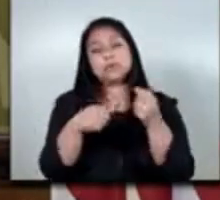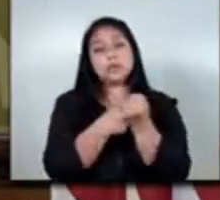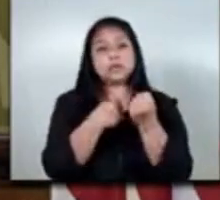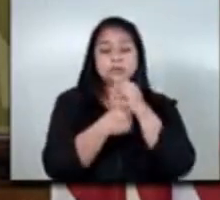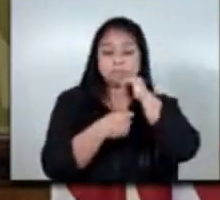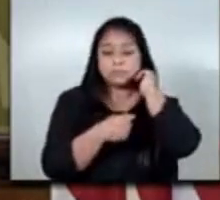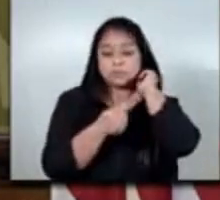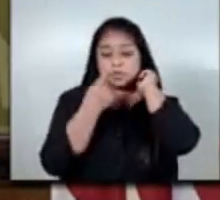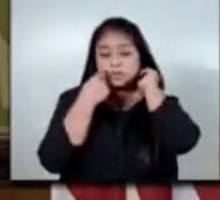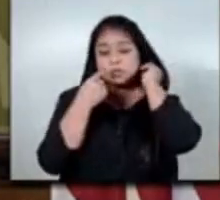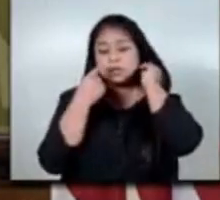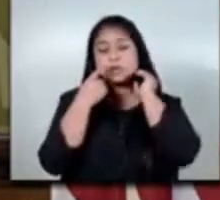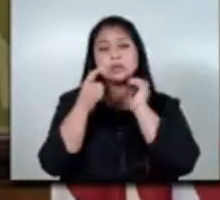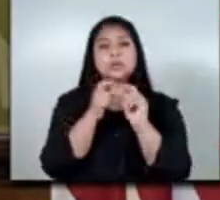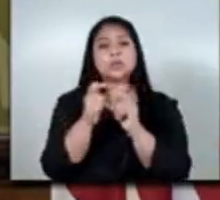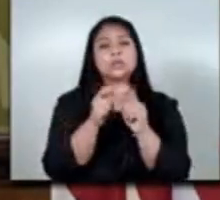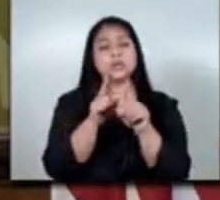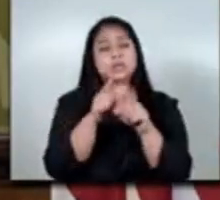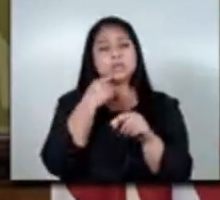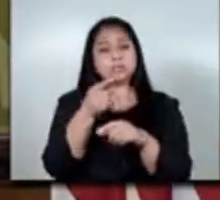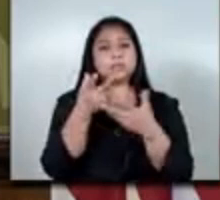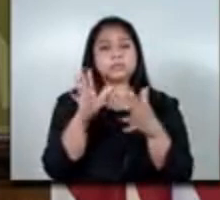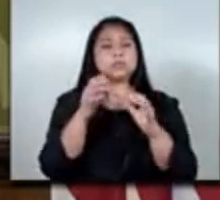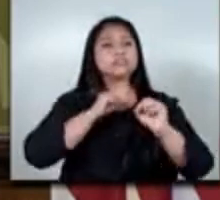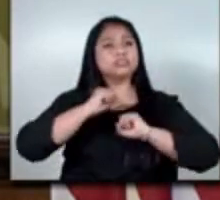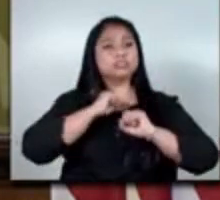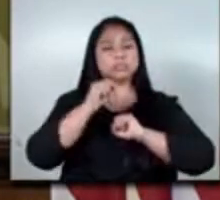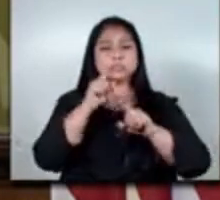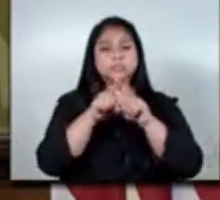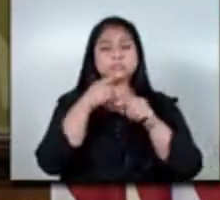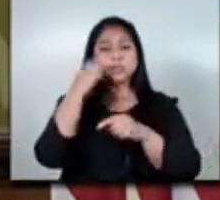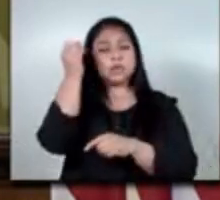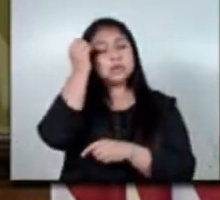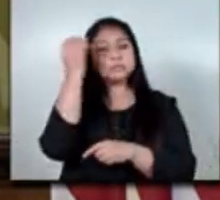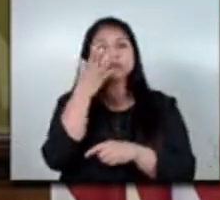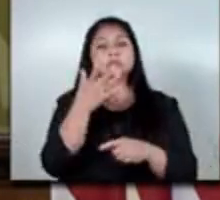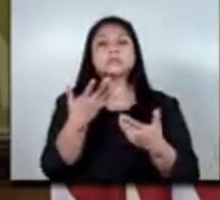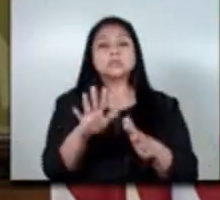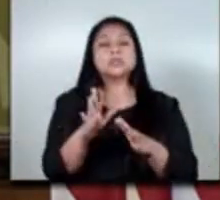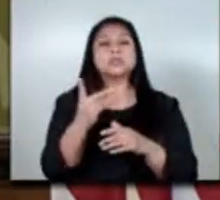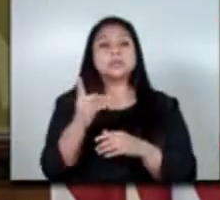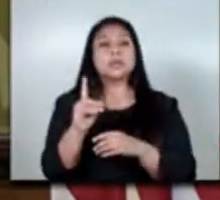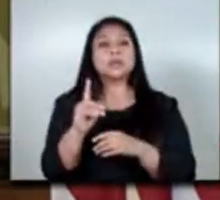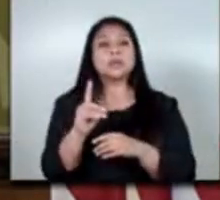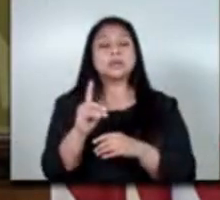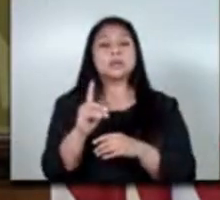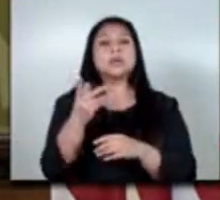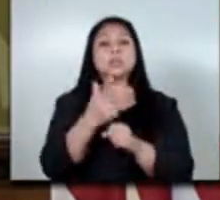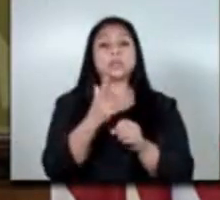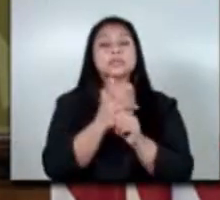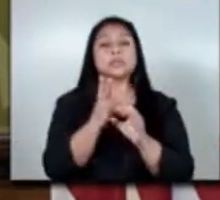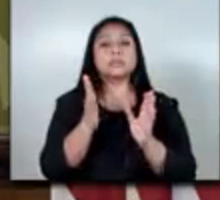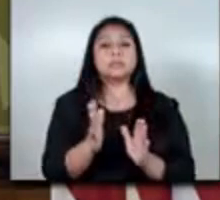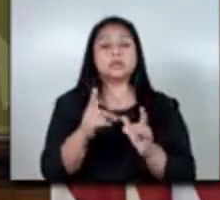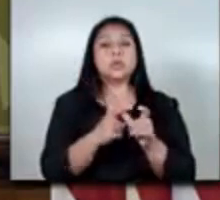los logísticos y con el personal pero también con la capacitación de los guatemaltecos con